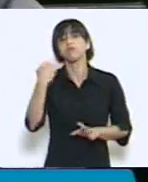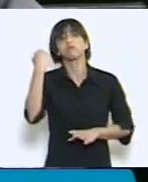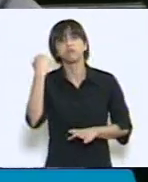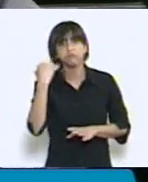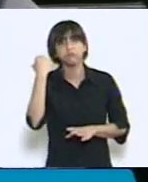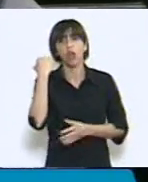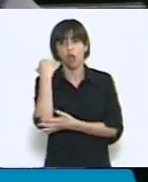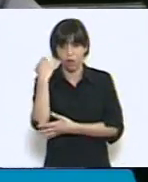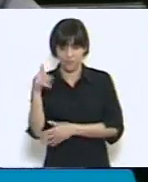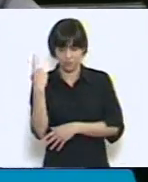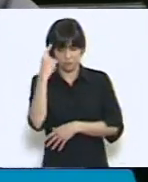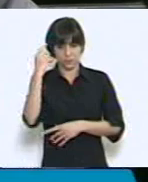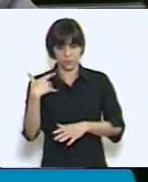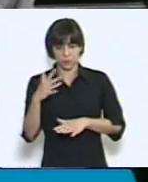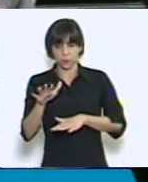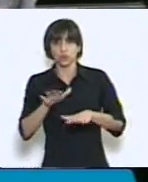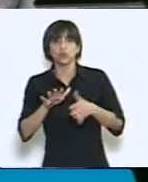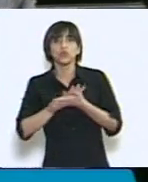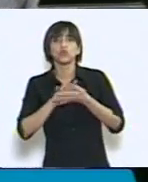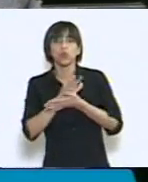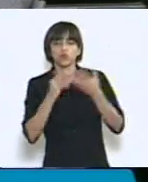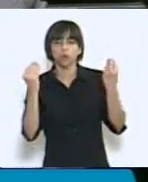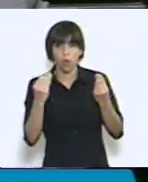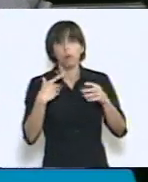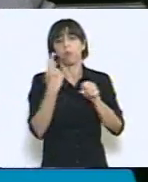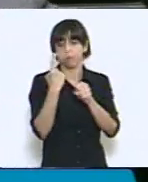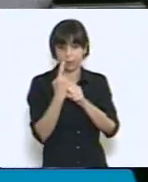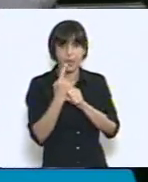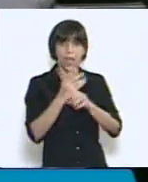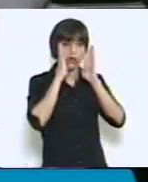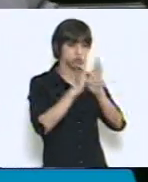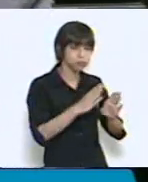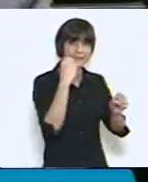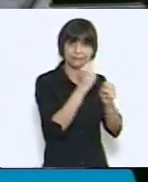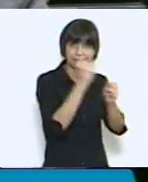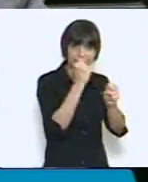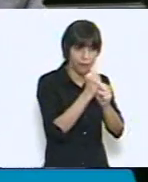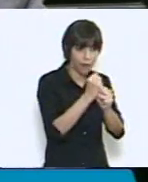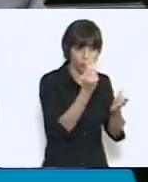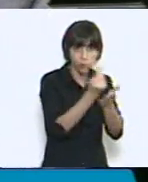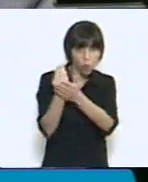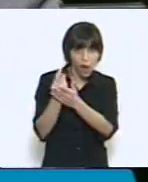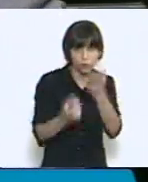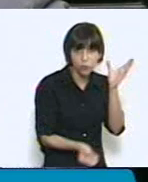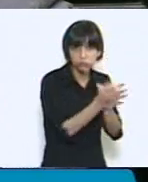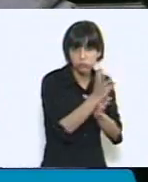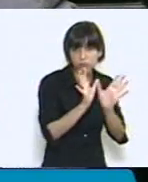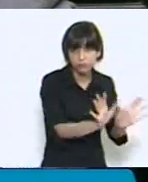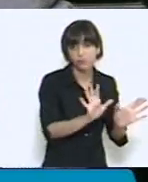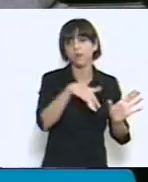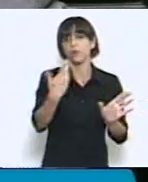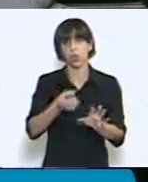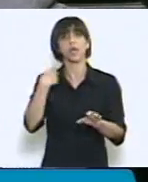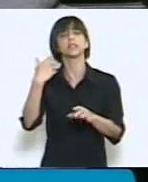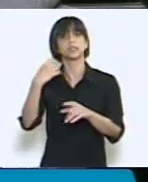que piensan así que son los liberales, actuaron primero sobre el trabajo, después sobre el salario y después sobre las jubilaciones, no sólo congelándolas,